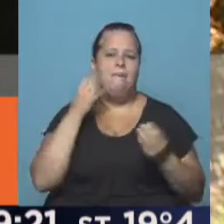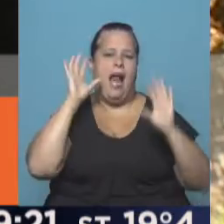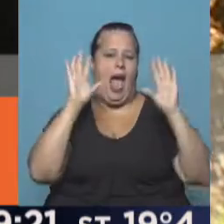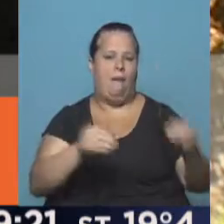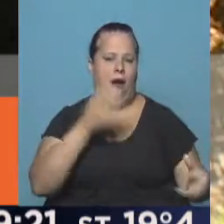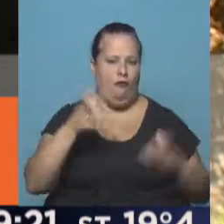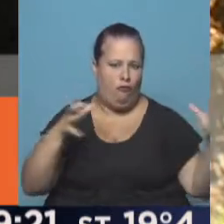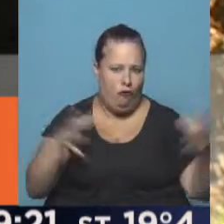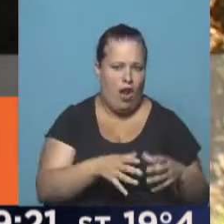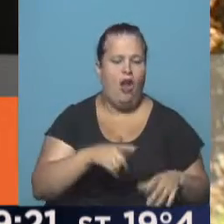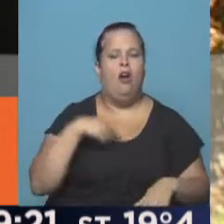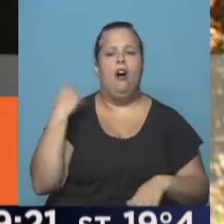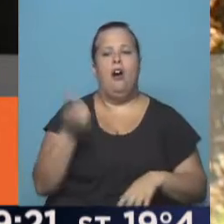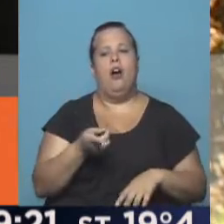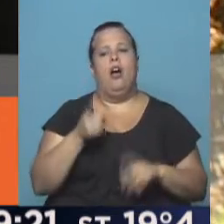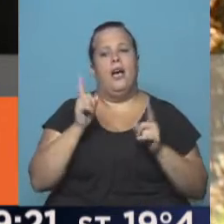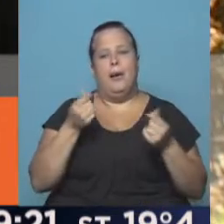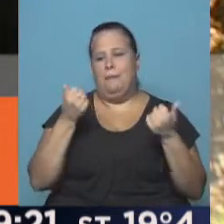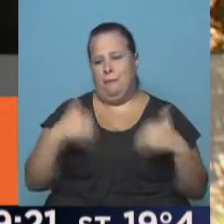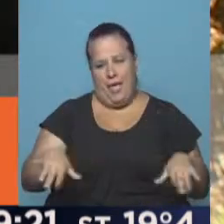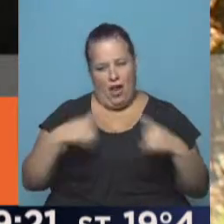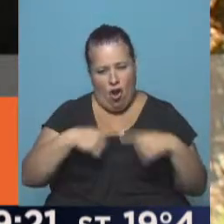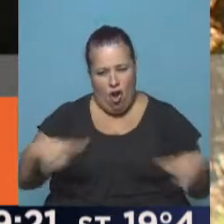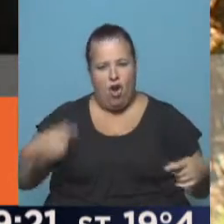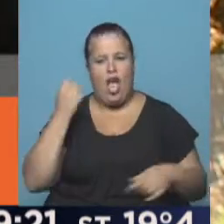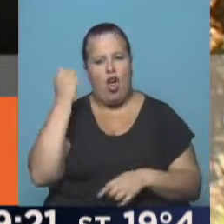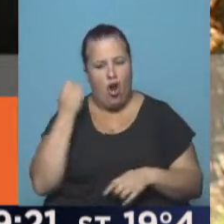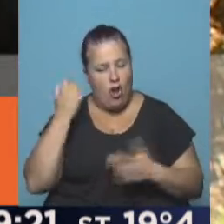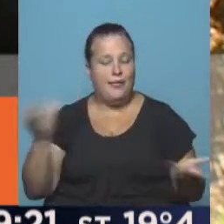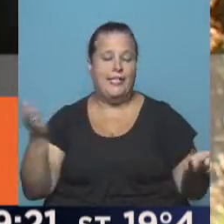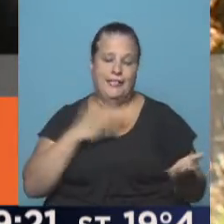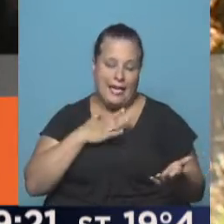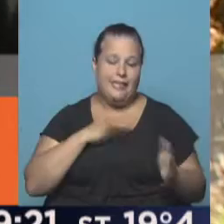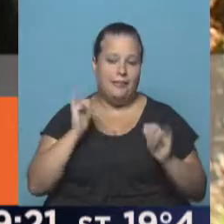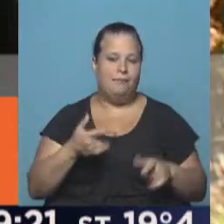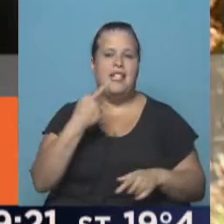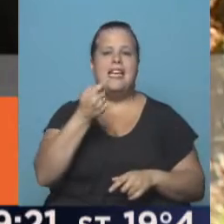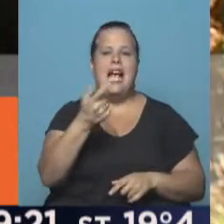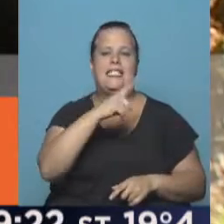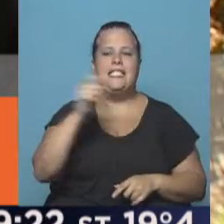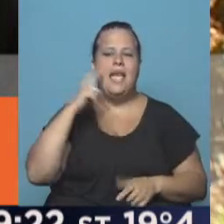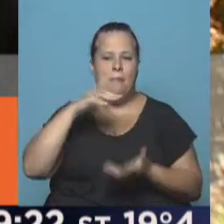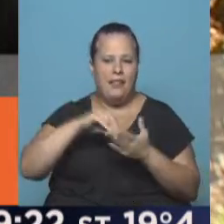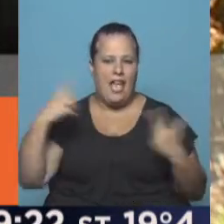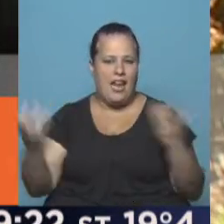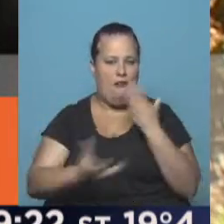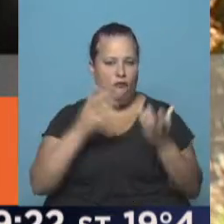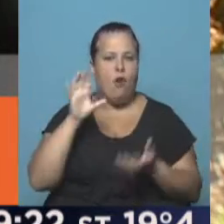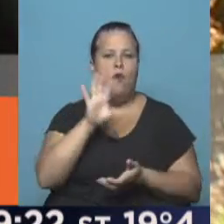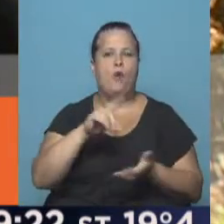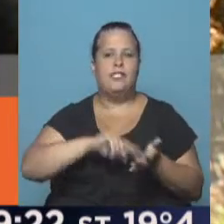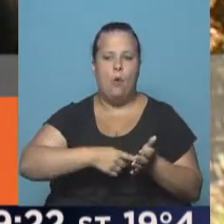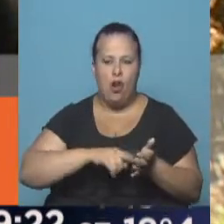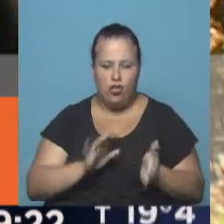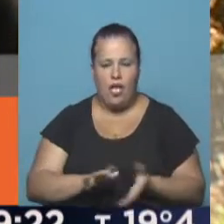el fuego. Tenemos pérdidas materiales y económicas que lamentar. Hay casi 100.000 hectáreas afectadas en la provincia de